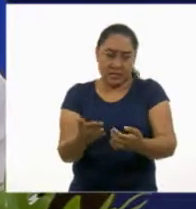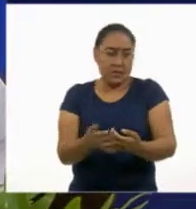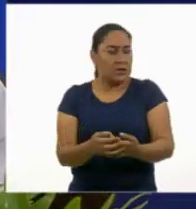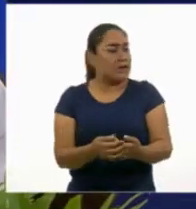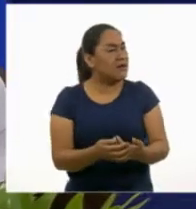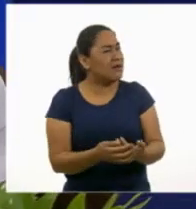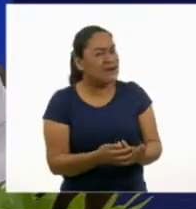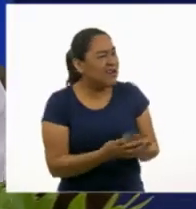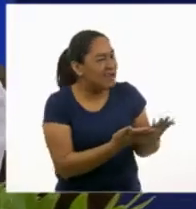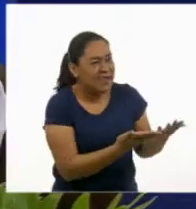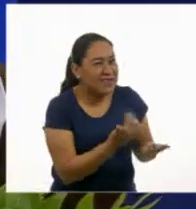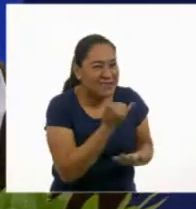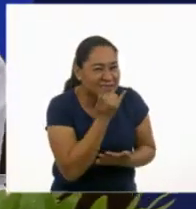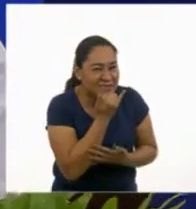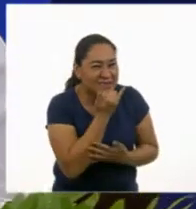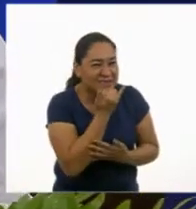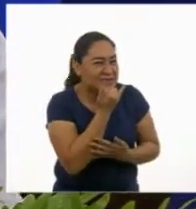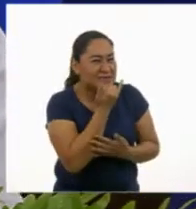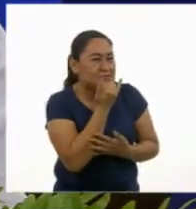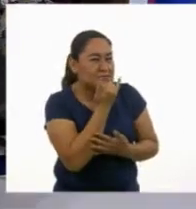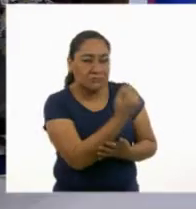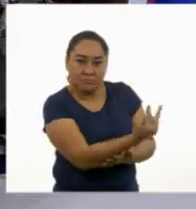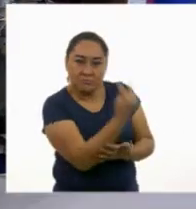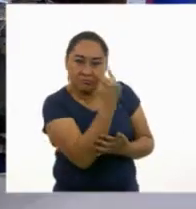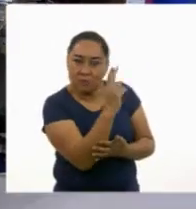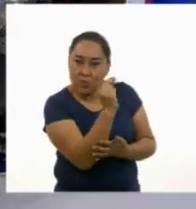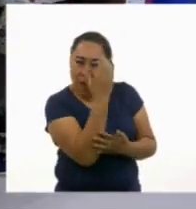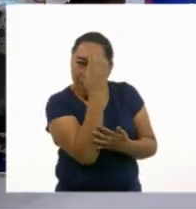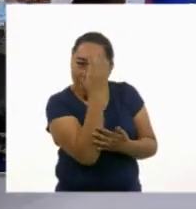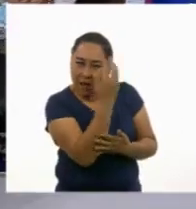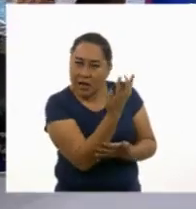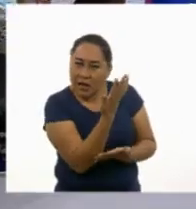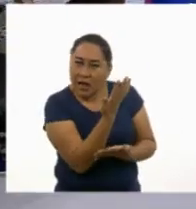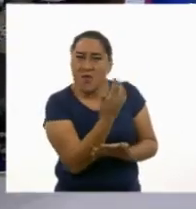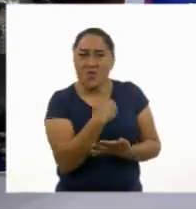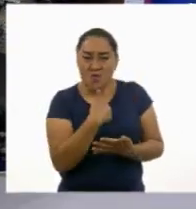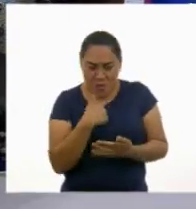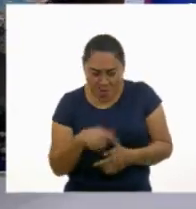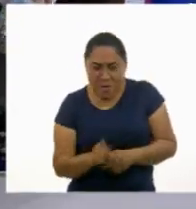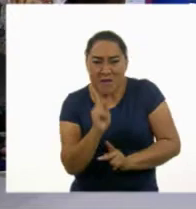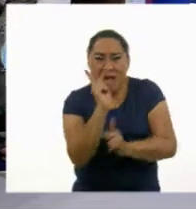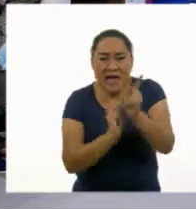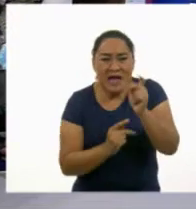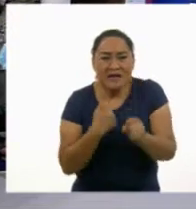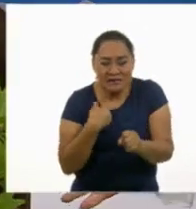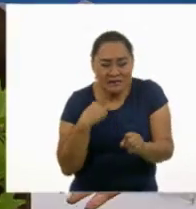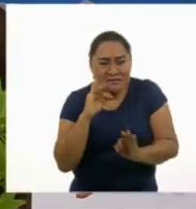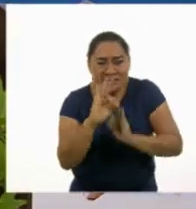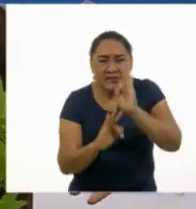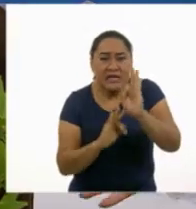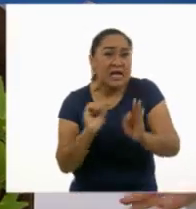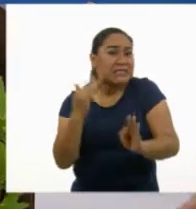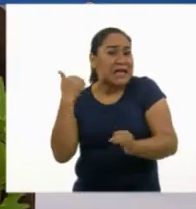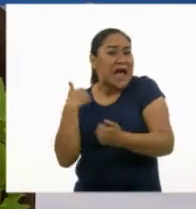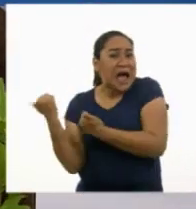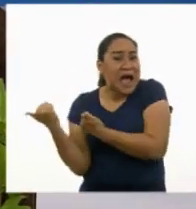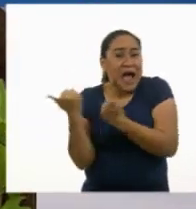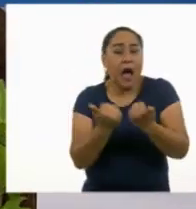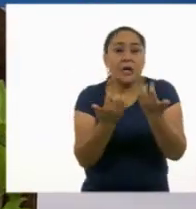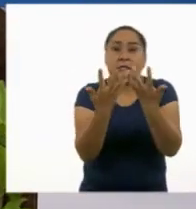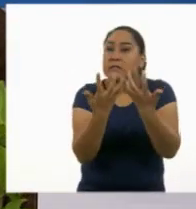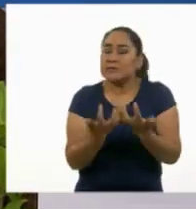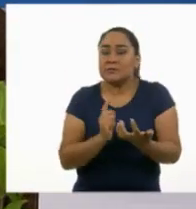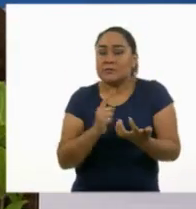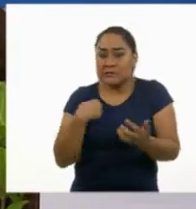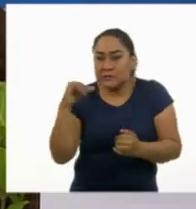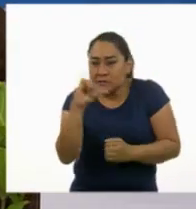Disculpa, Aníbal. ¿Qué no me reconoces? Se estaba arreglando la planta, la que traje hace unos días. Ya se estaba secando.